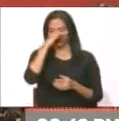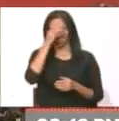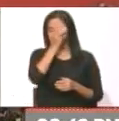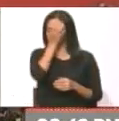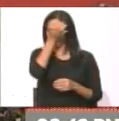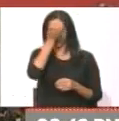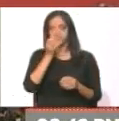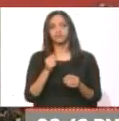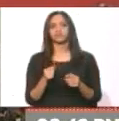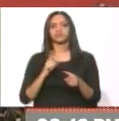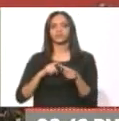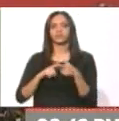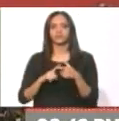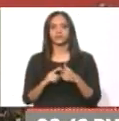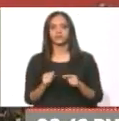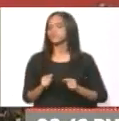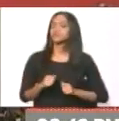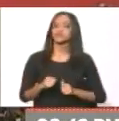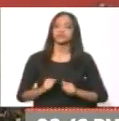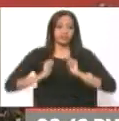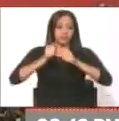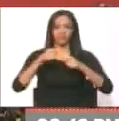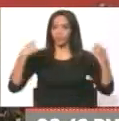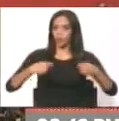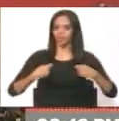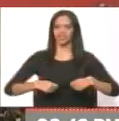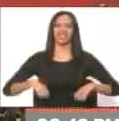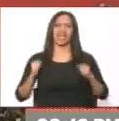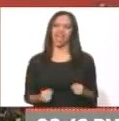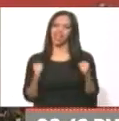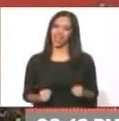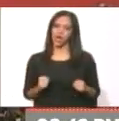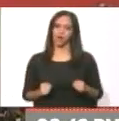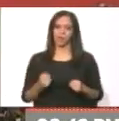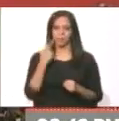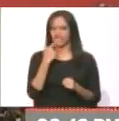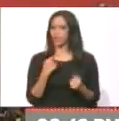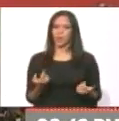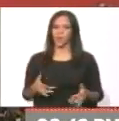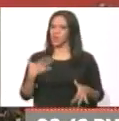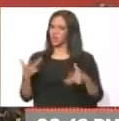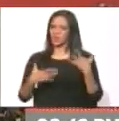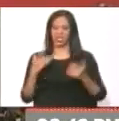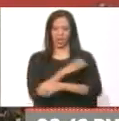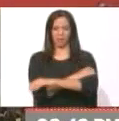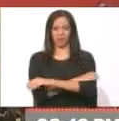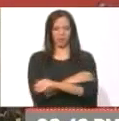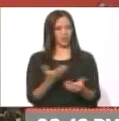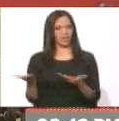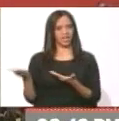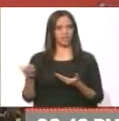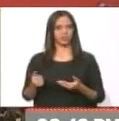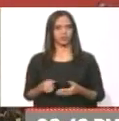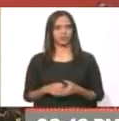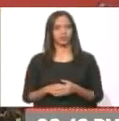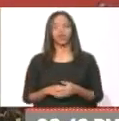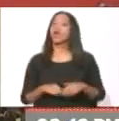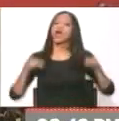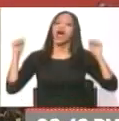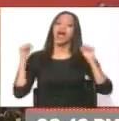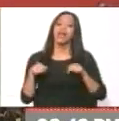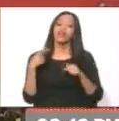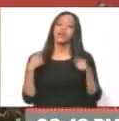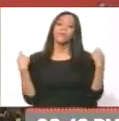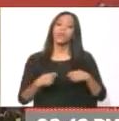entonces comienzan. Y comienzan las apuestas. Carajo, ¿vale? No es como goza la derecha con eso. Aquí la única apuesta